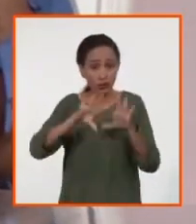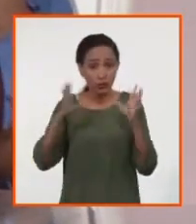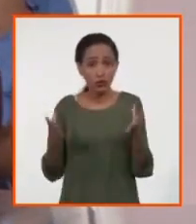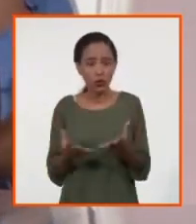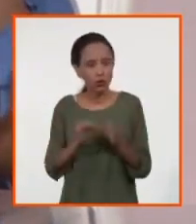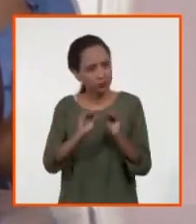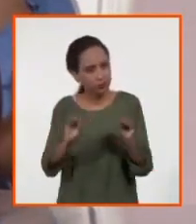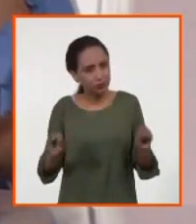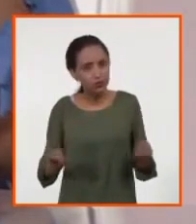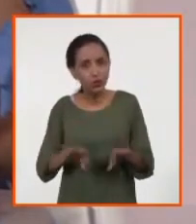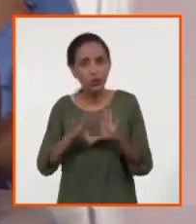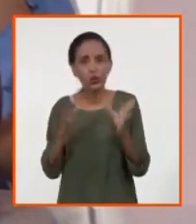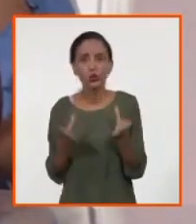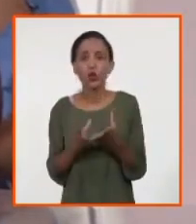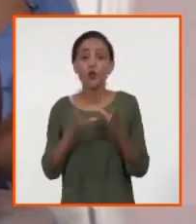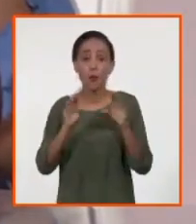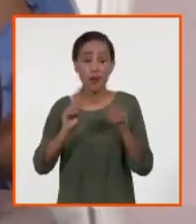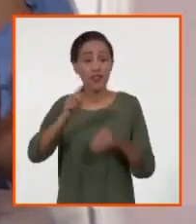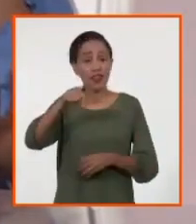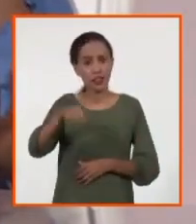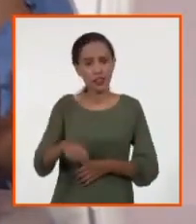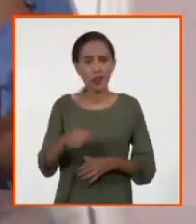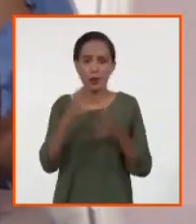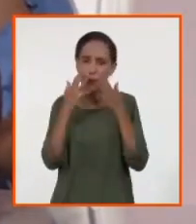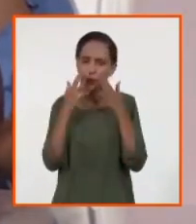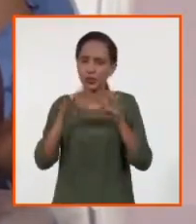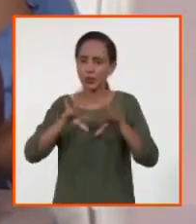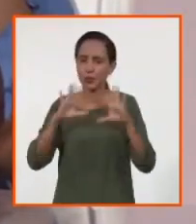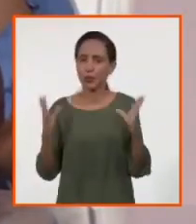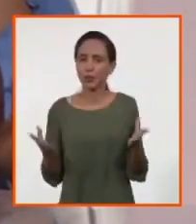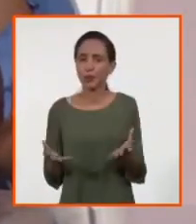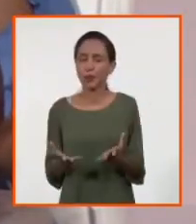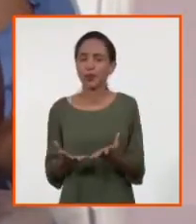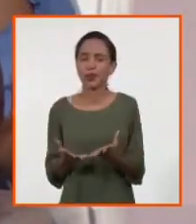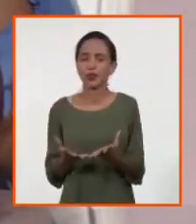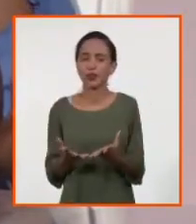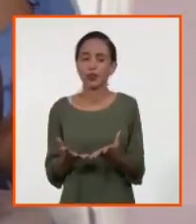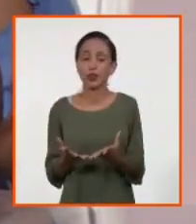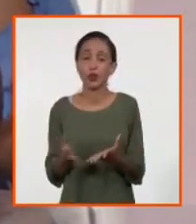todo lo que vamos a hablar aquí, funciona para todos los territorios del país.